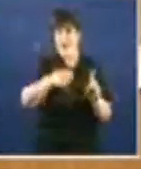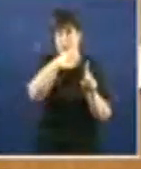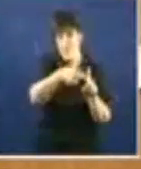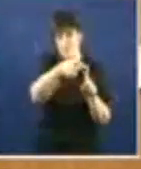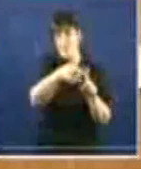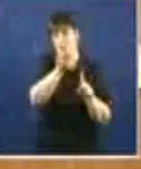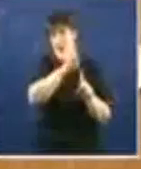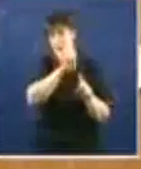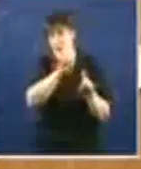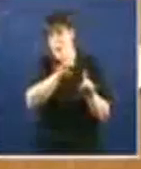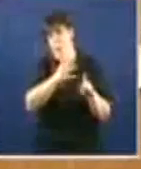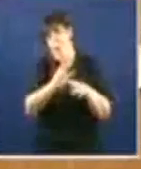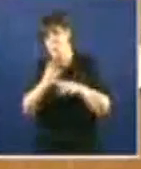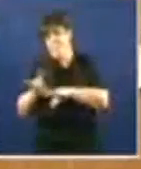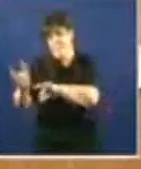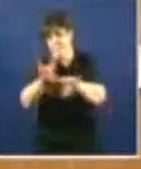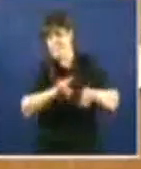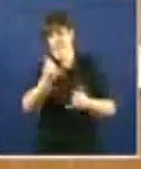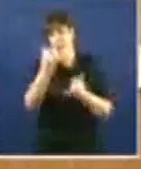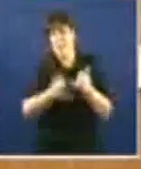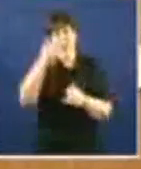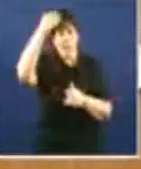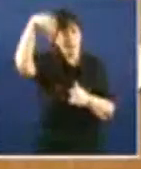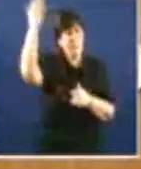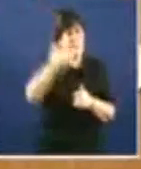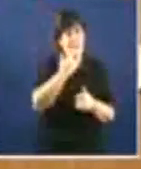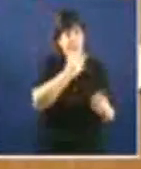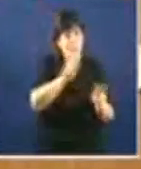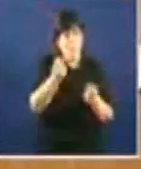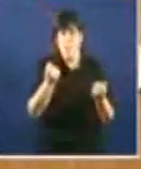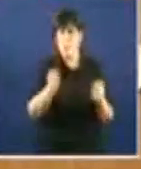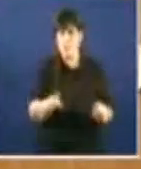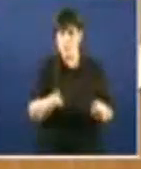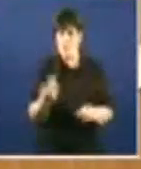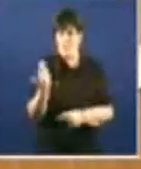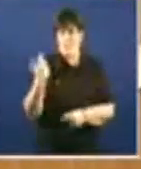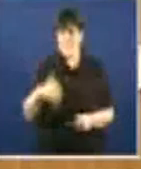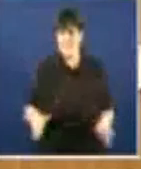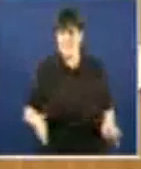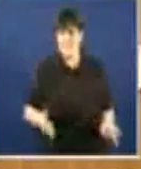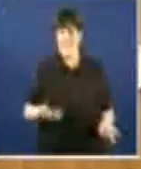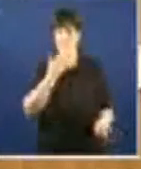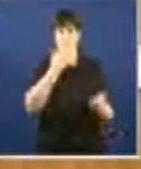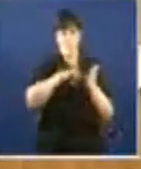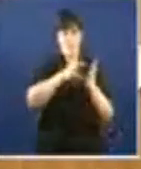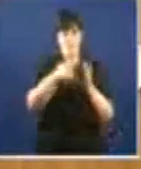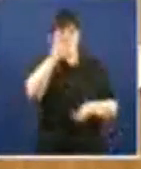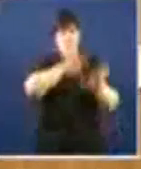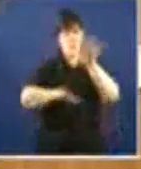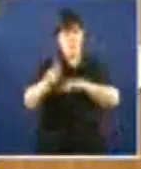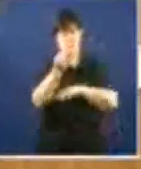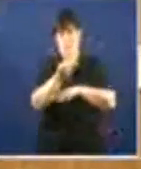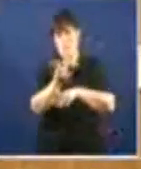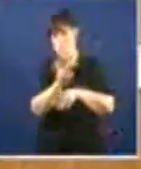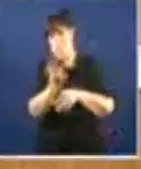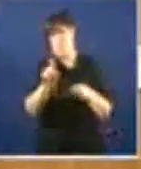compostase, non hai nada que inventar, está todo inventado. Non é cuestión de que sea complexo, non é cuestión de que teñamos un carácter diferente aos